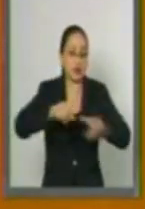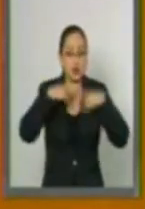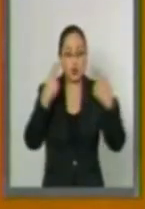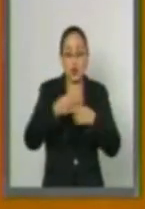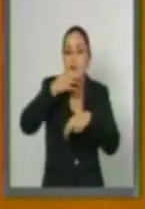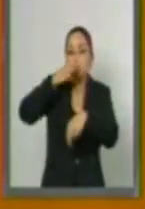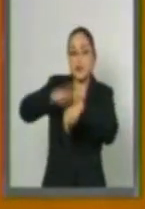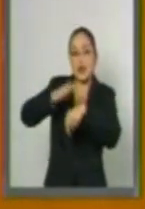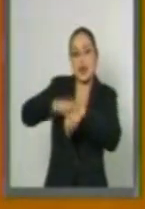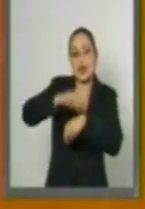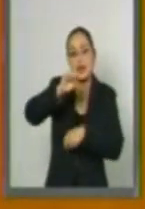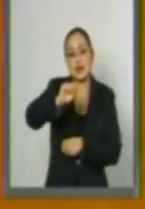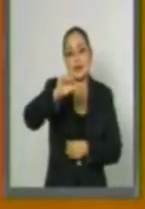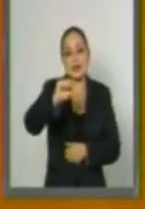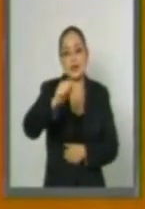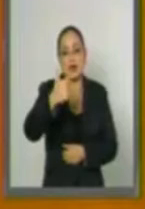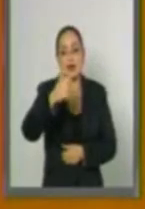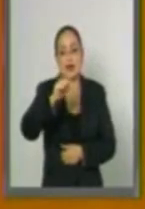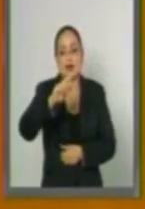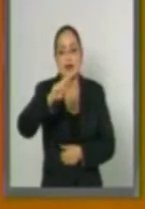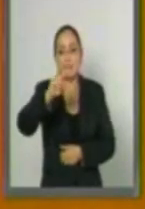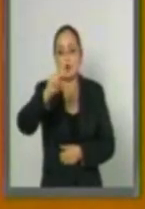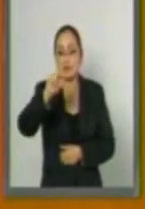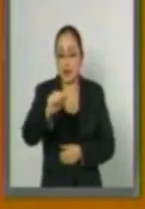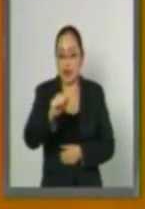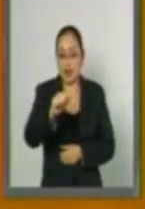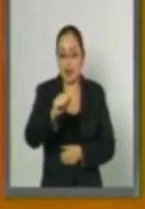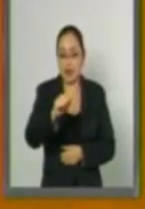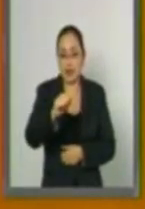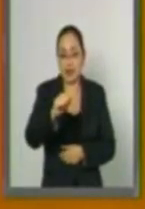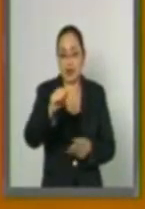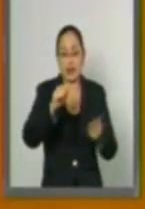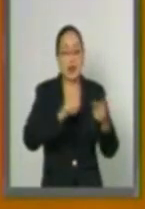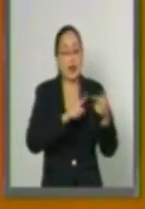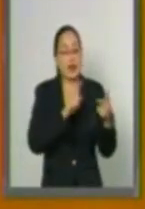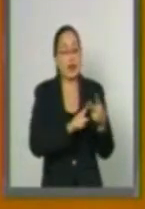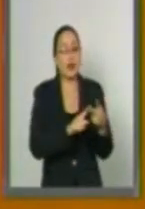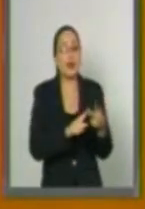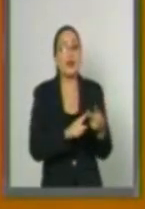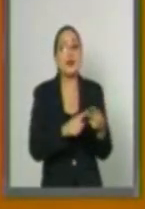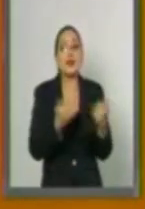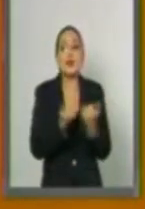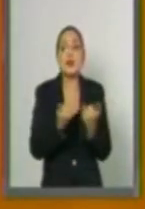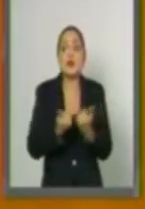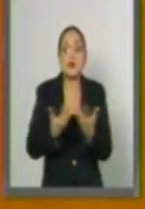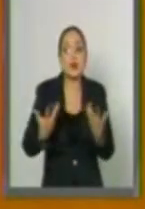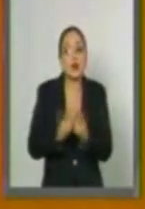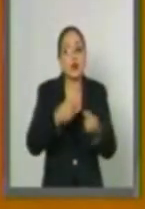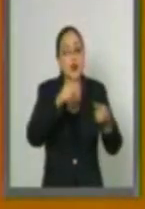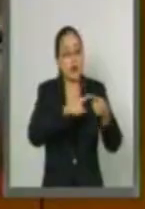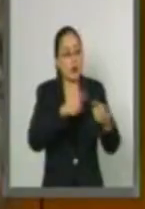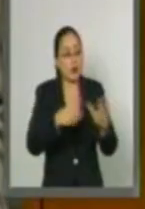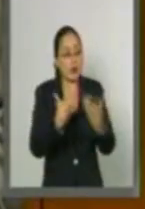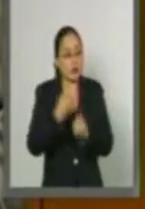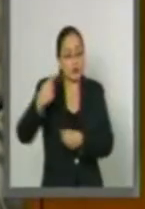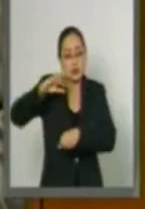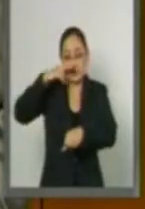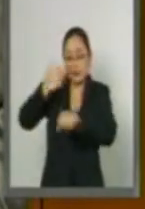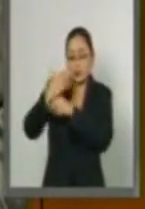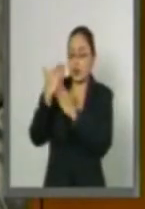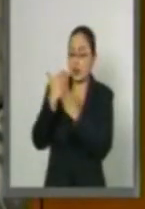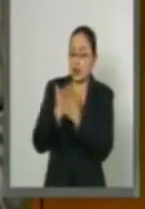Secretaría de Agricultura, Ganadería, Desarrollo Ural, Pesca y Alimentación a que en virtud de sus atribuciones